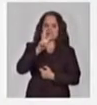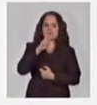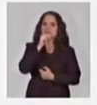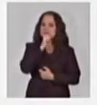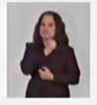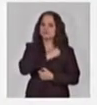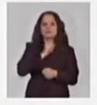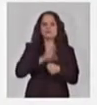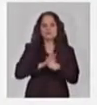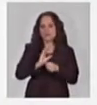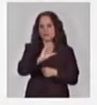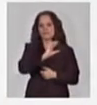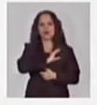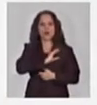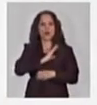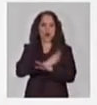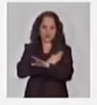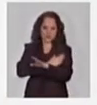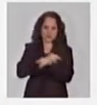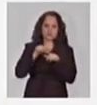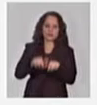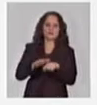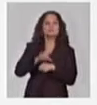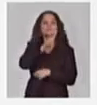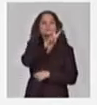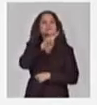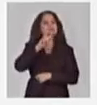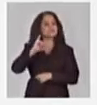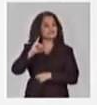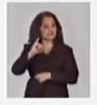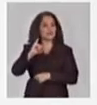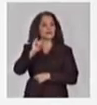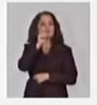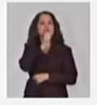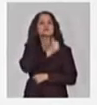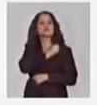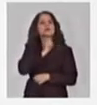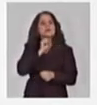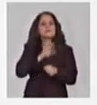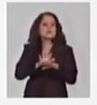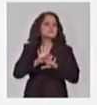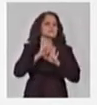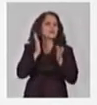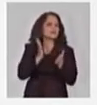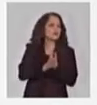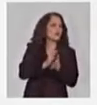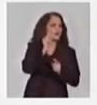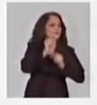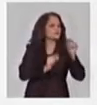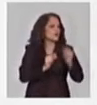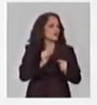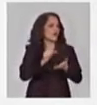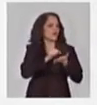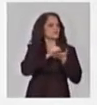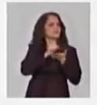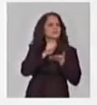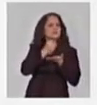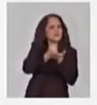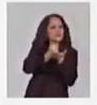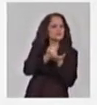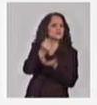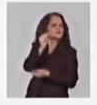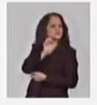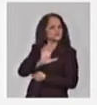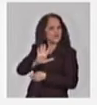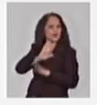26 de diciembre el inicio de los pagos de las prestaciones de la asistencia social. Las personas hubieran querido que fueran antes, pero todo esto es